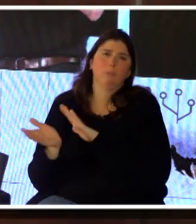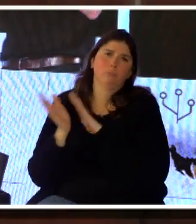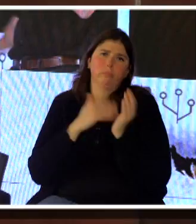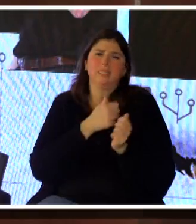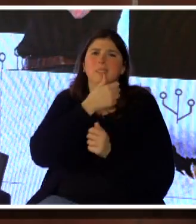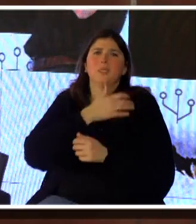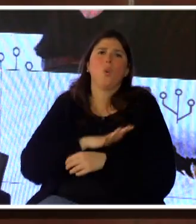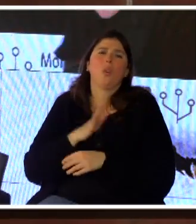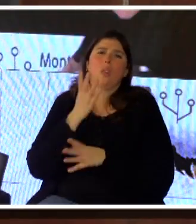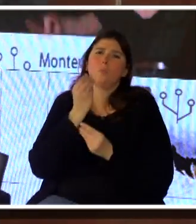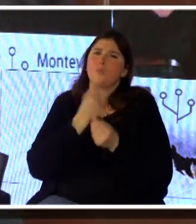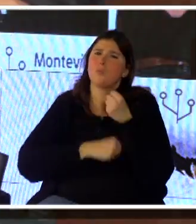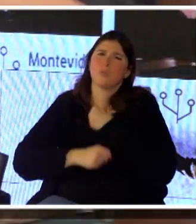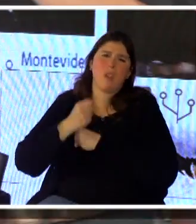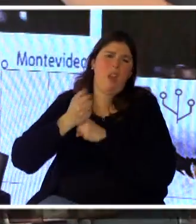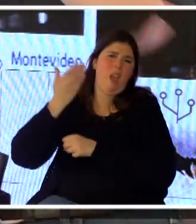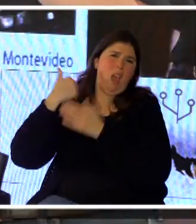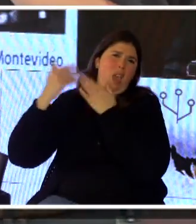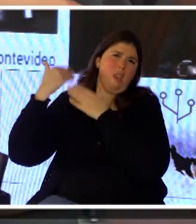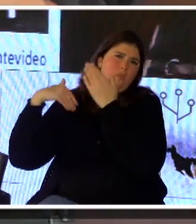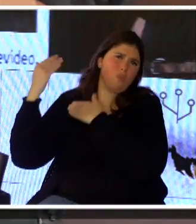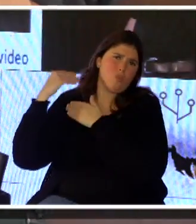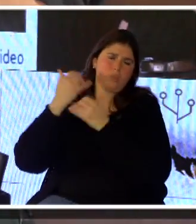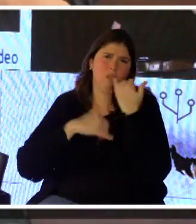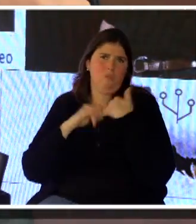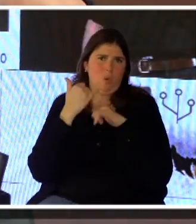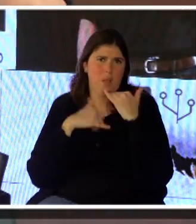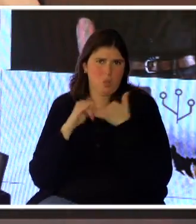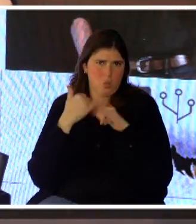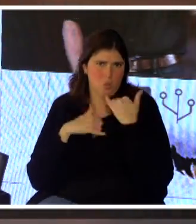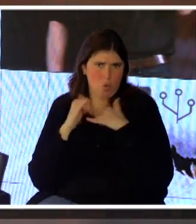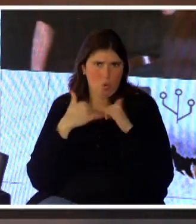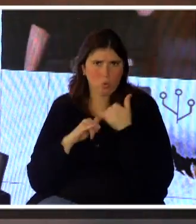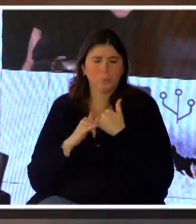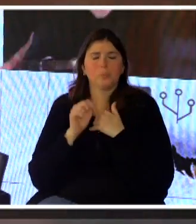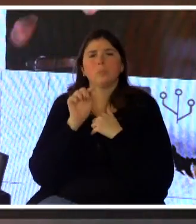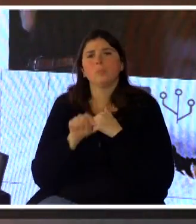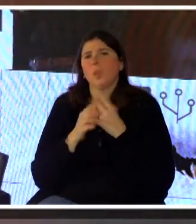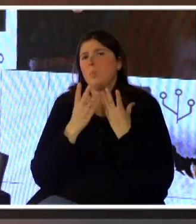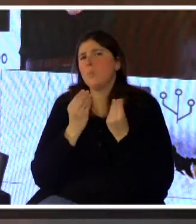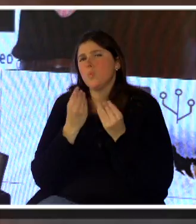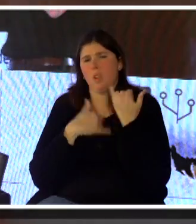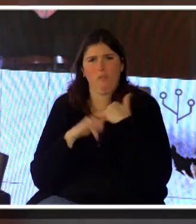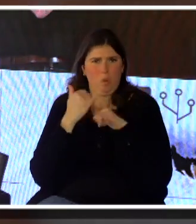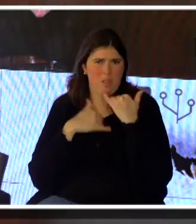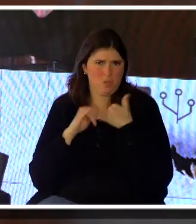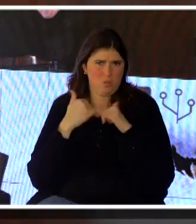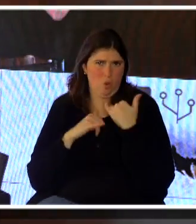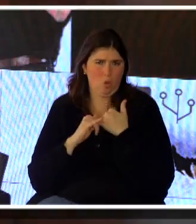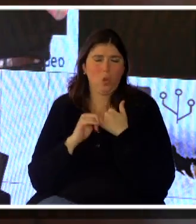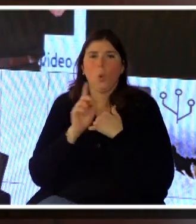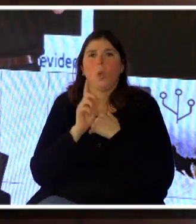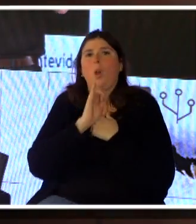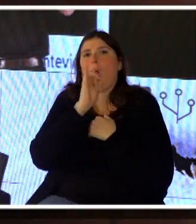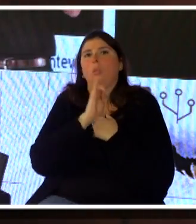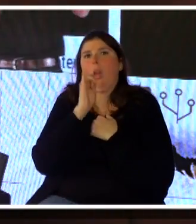muchos años de información. Fíjense que 7 teras de información de gestión es mucha información. No estamos contando acá